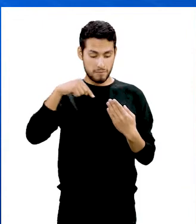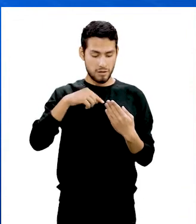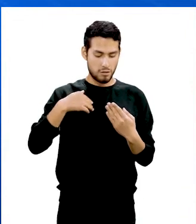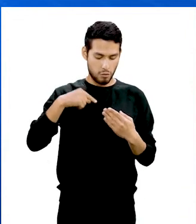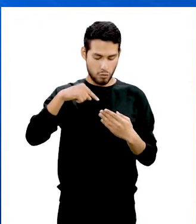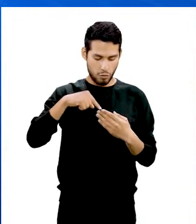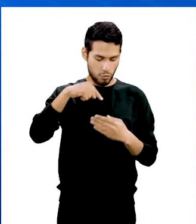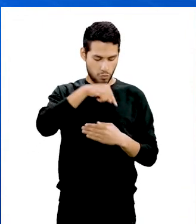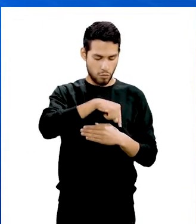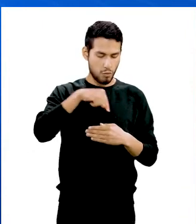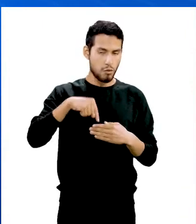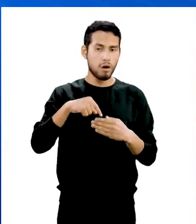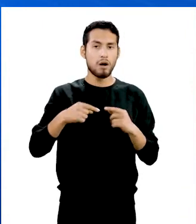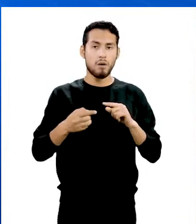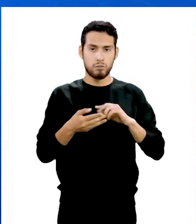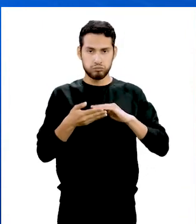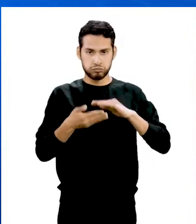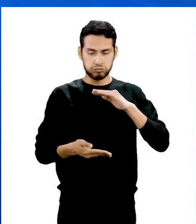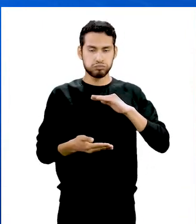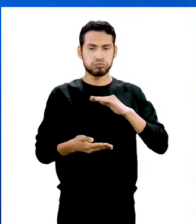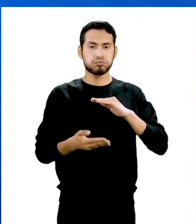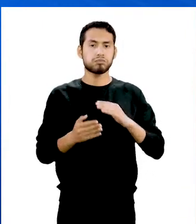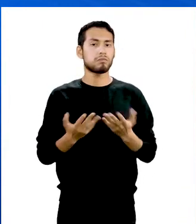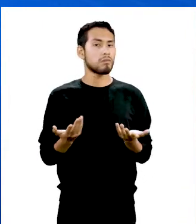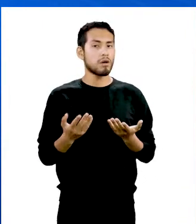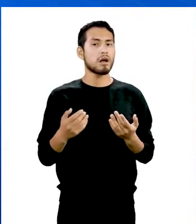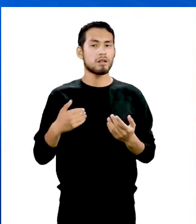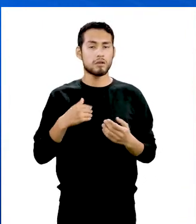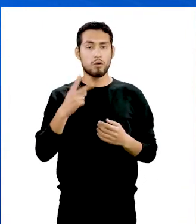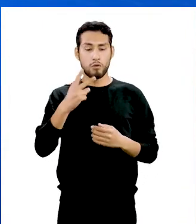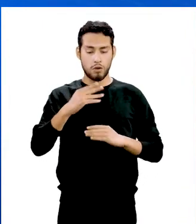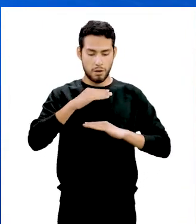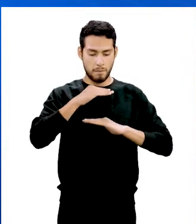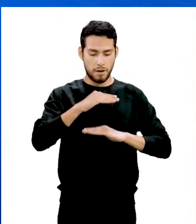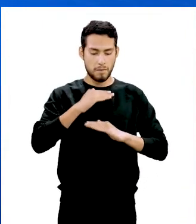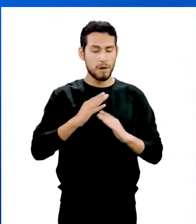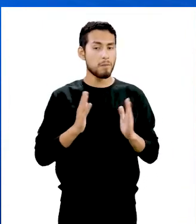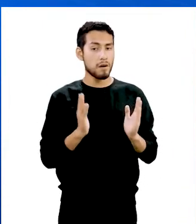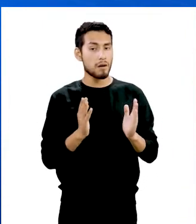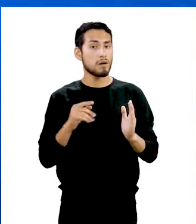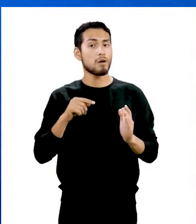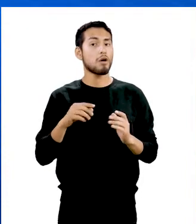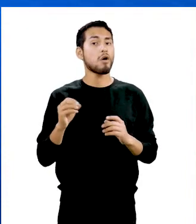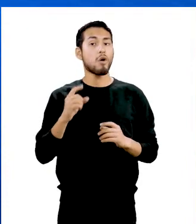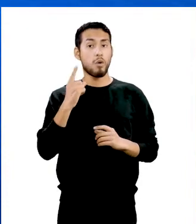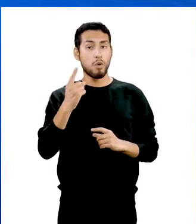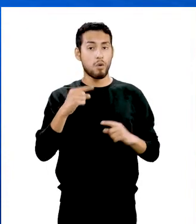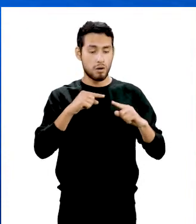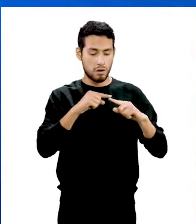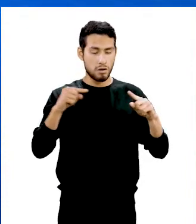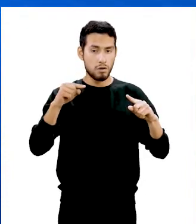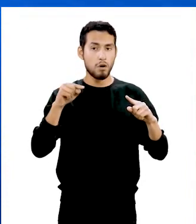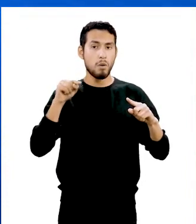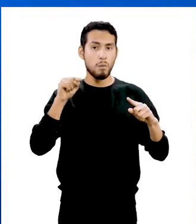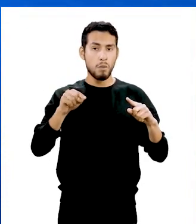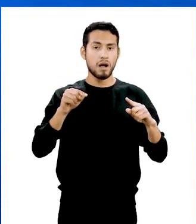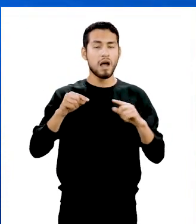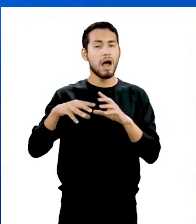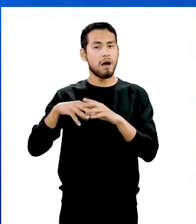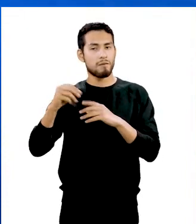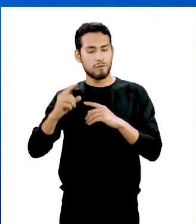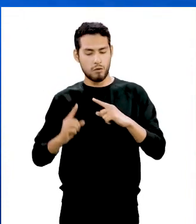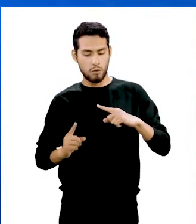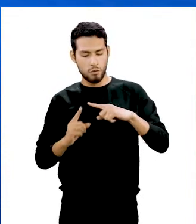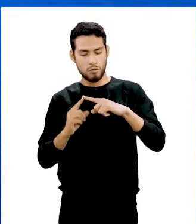misma recta, por dos rectas que se intersecan, por dos rectas paralelas o por una recta y un